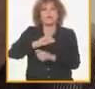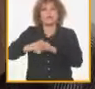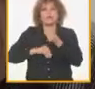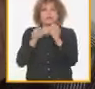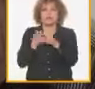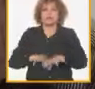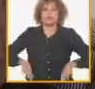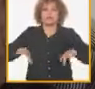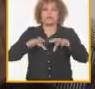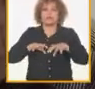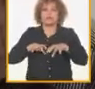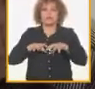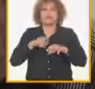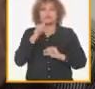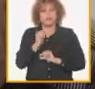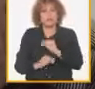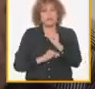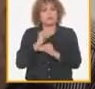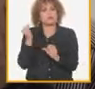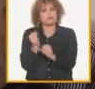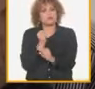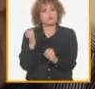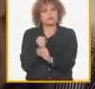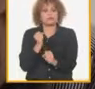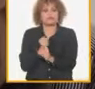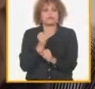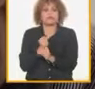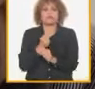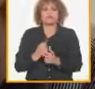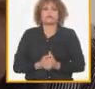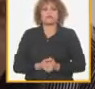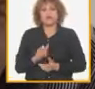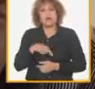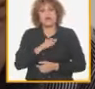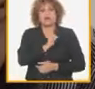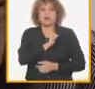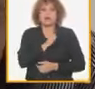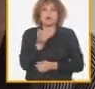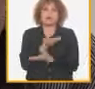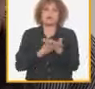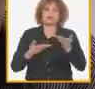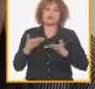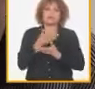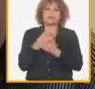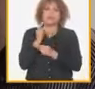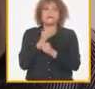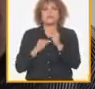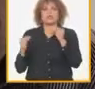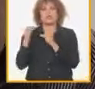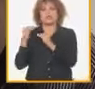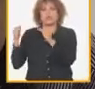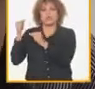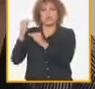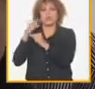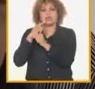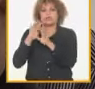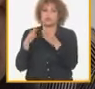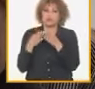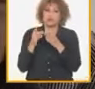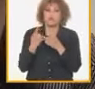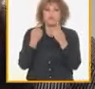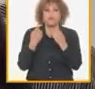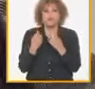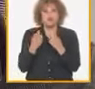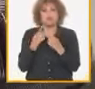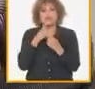eso estamos trabajando yo quisiera compartir algunas de las prioridades sin que sean todas de que tenemos que centrar mucho